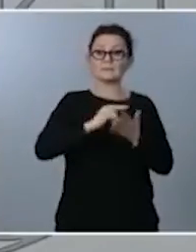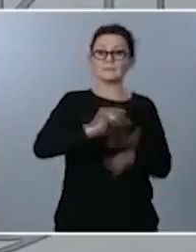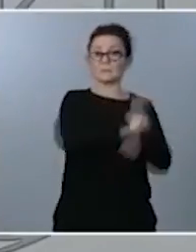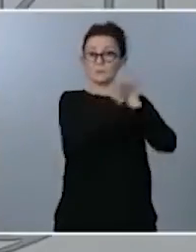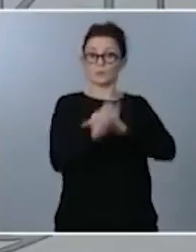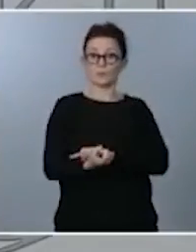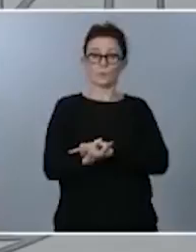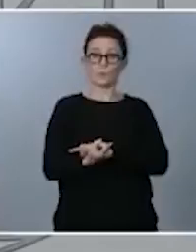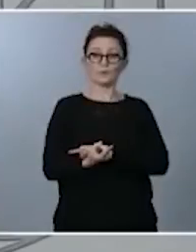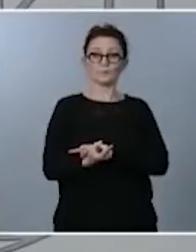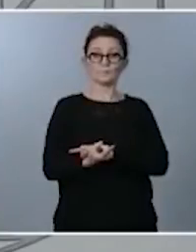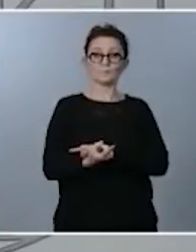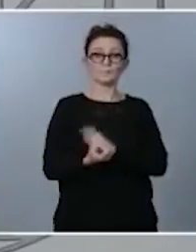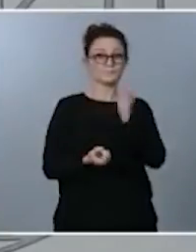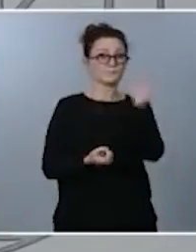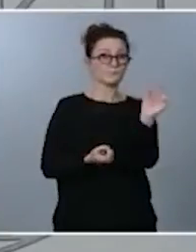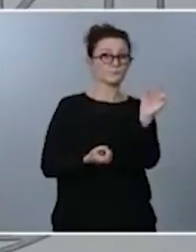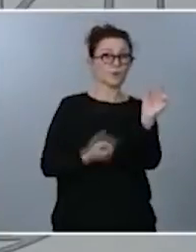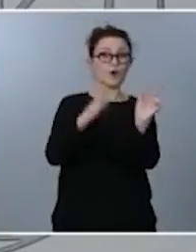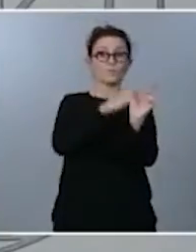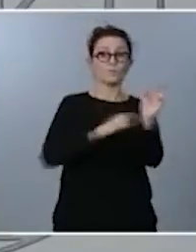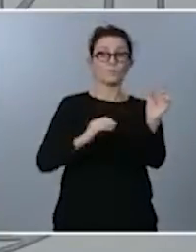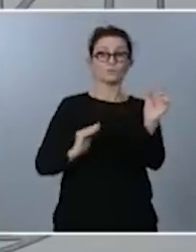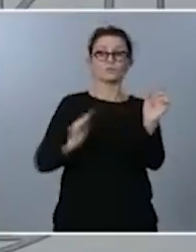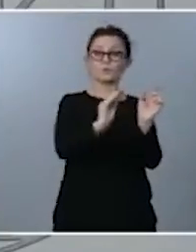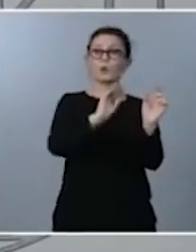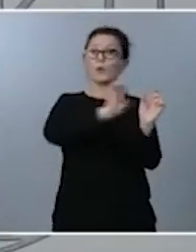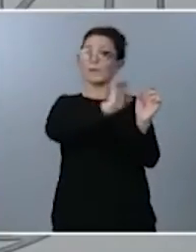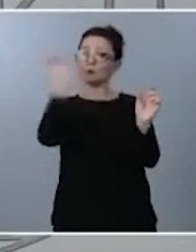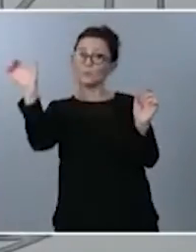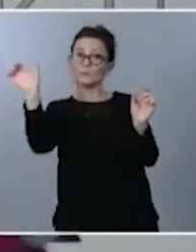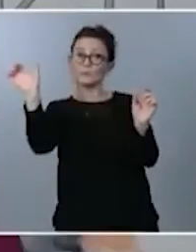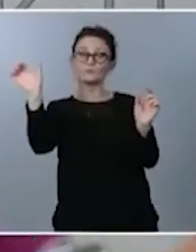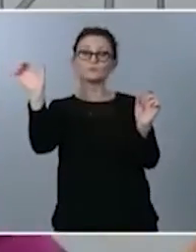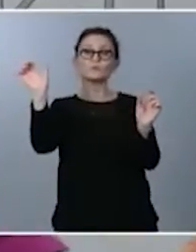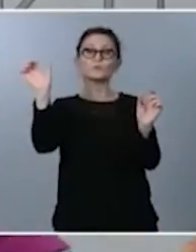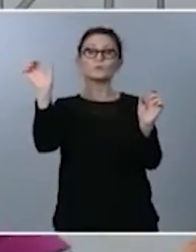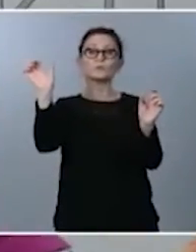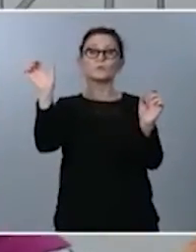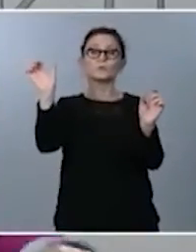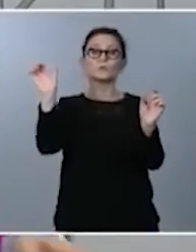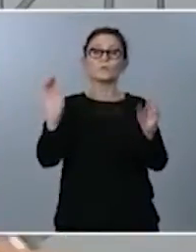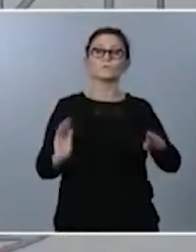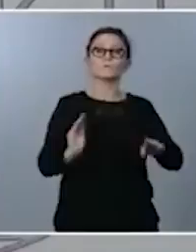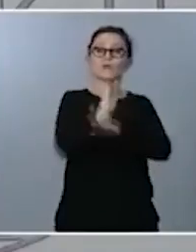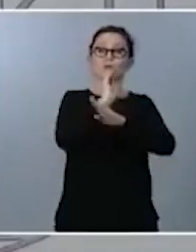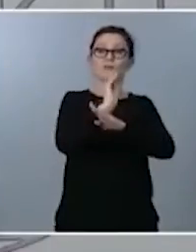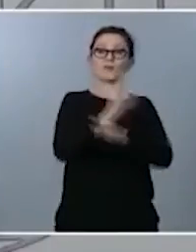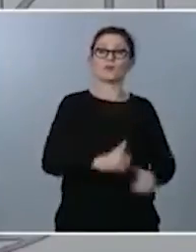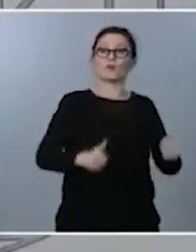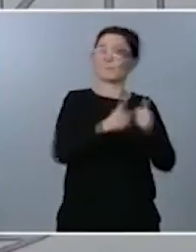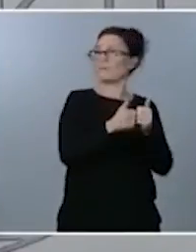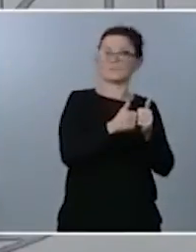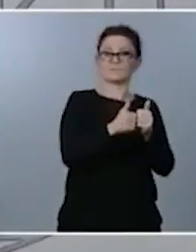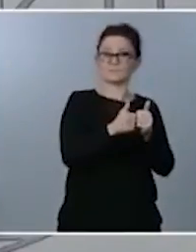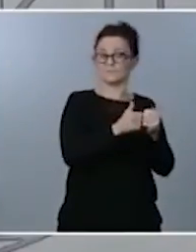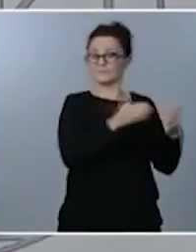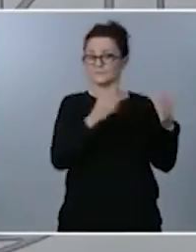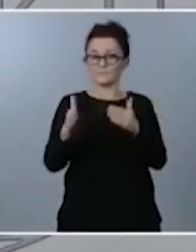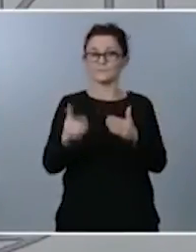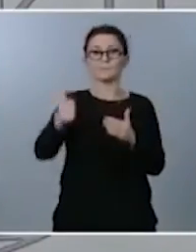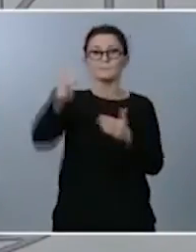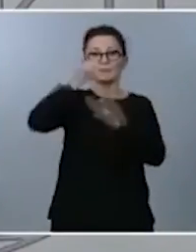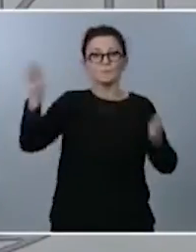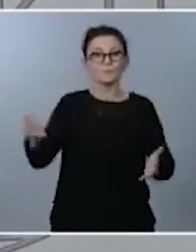la parte de fondo europeo a lo que se dirige no es a la financiación de la dependencia se dirige a impulsar